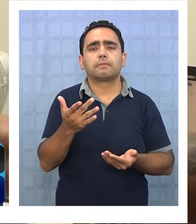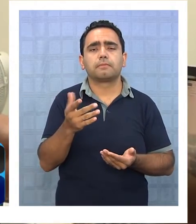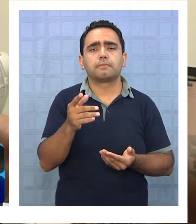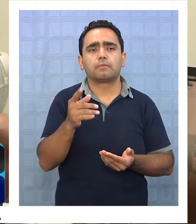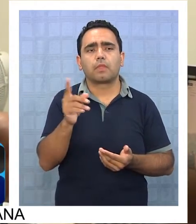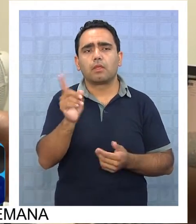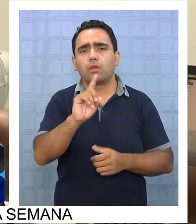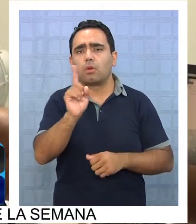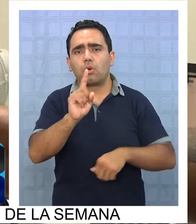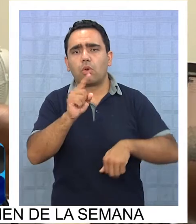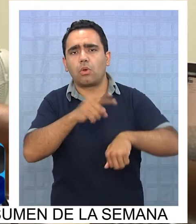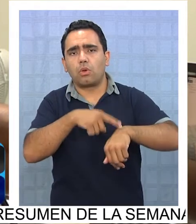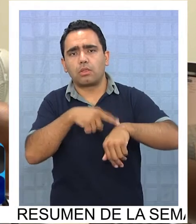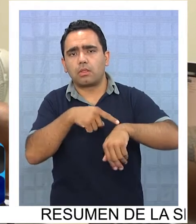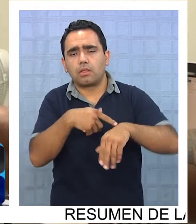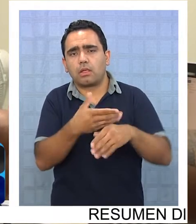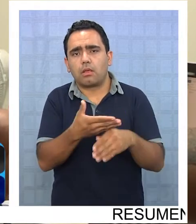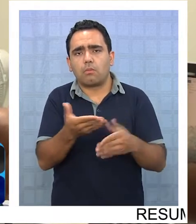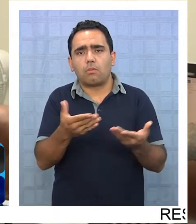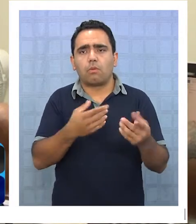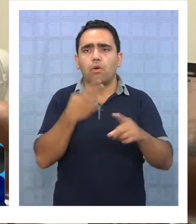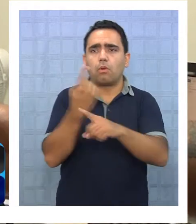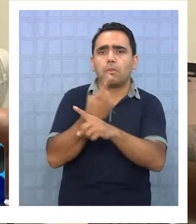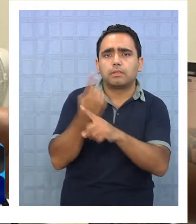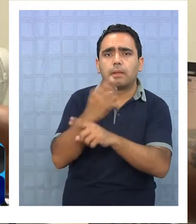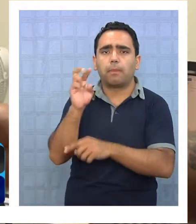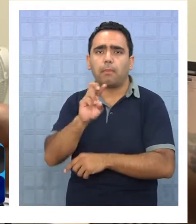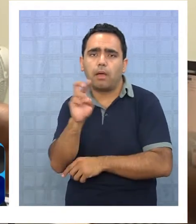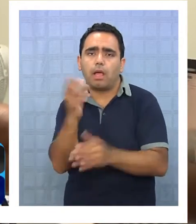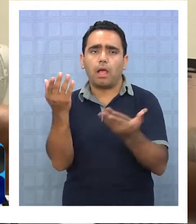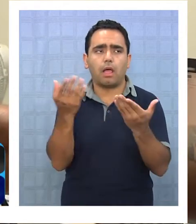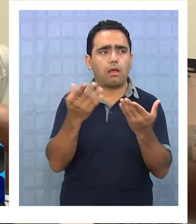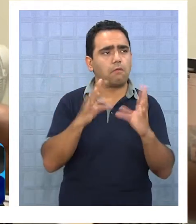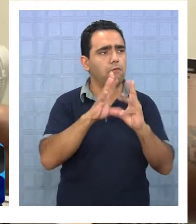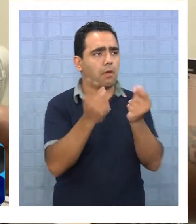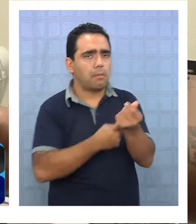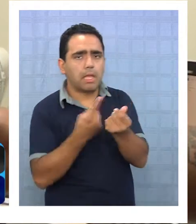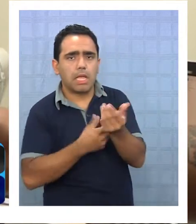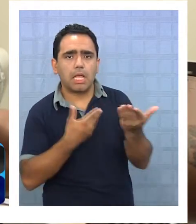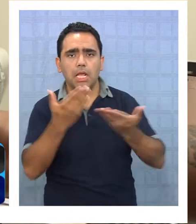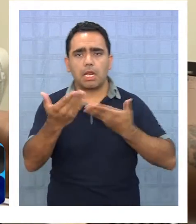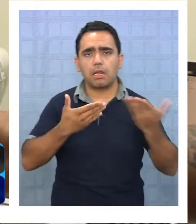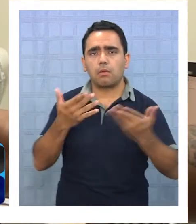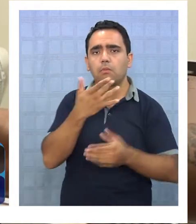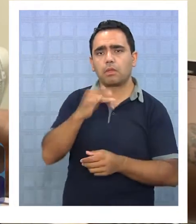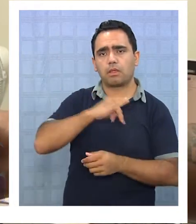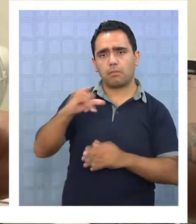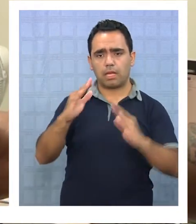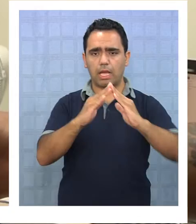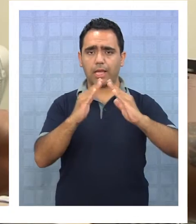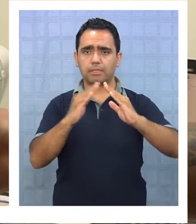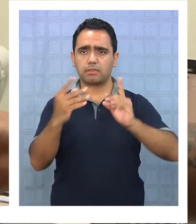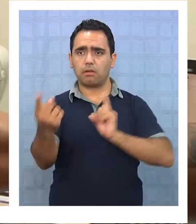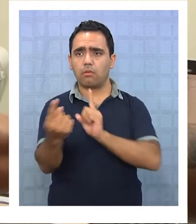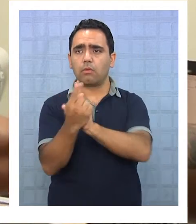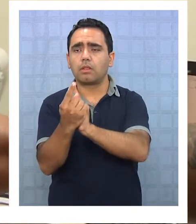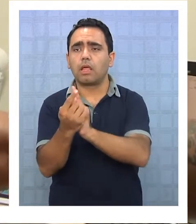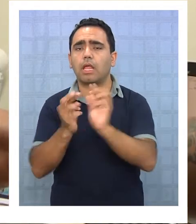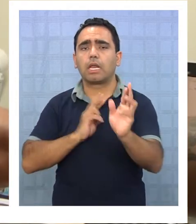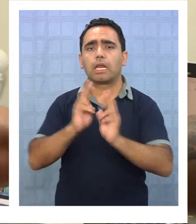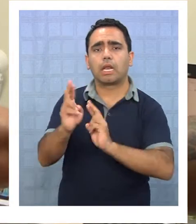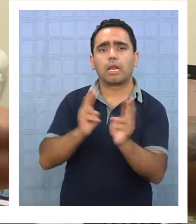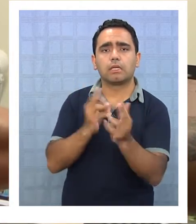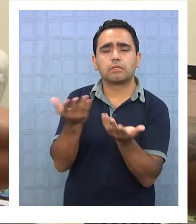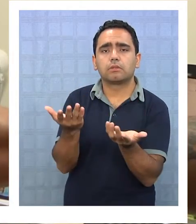tienen tiempo para conversar con el papá, porque luego que se encuentren en la casa, la